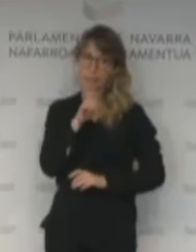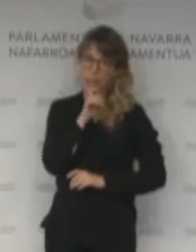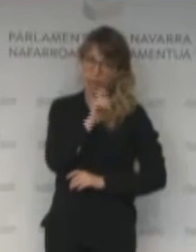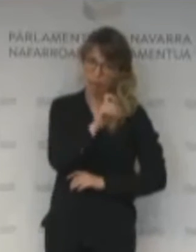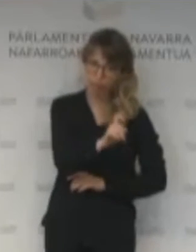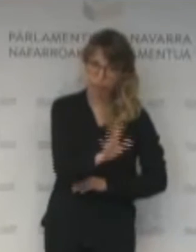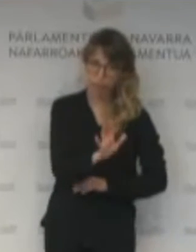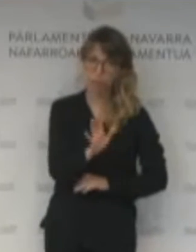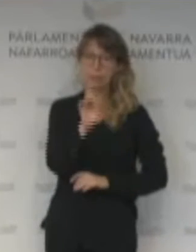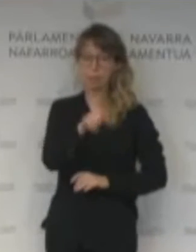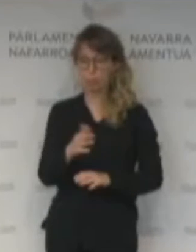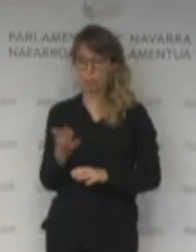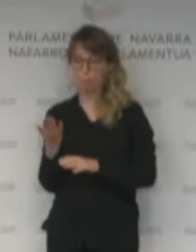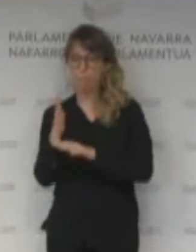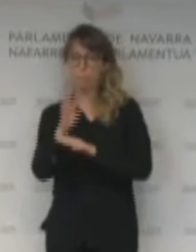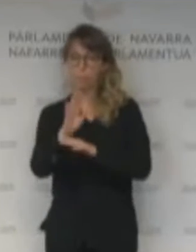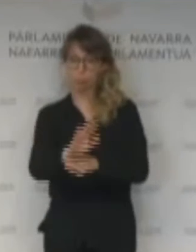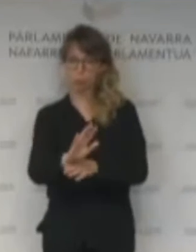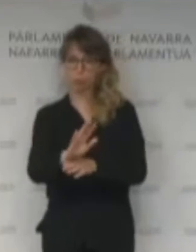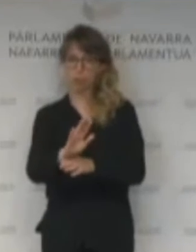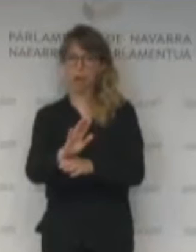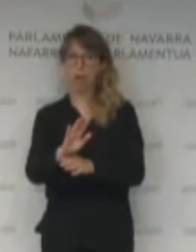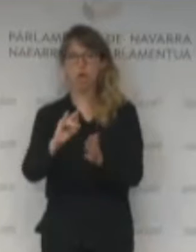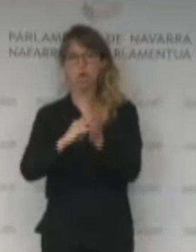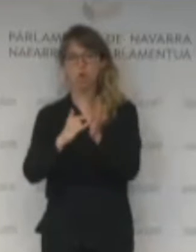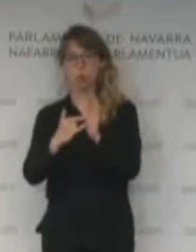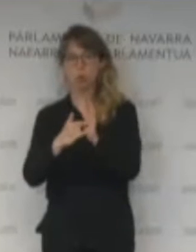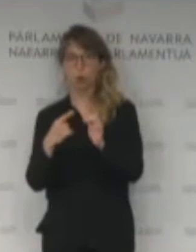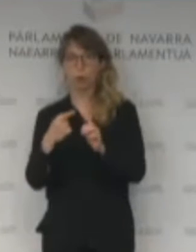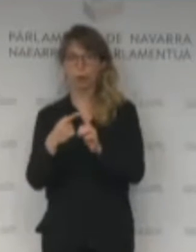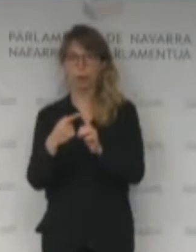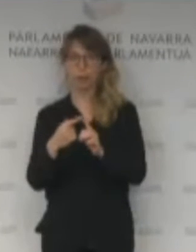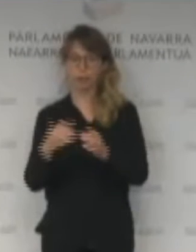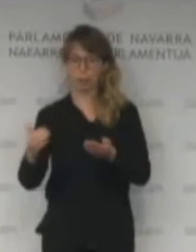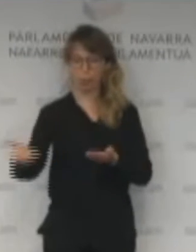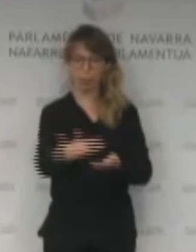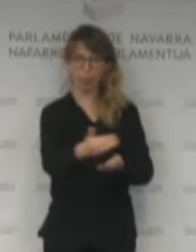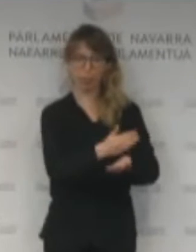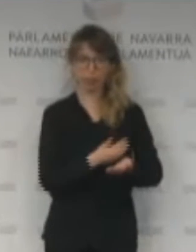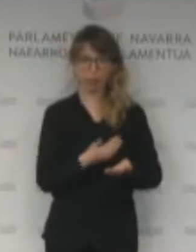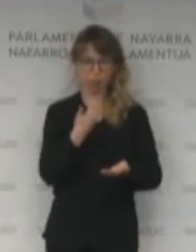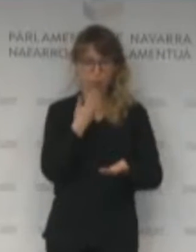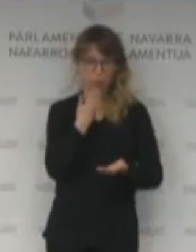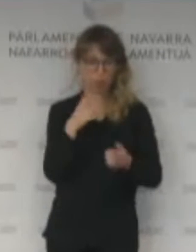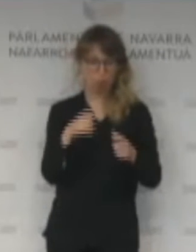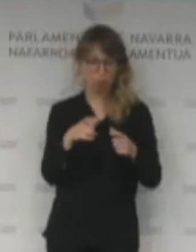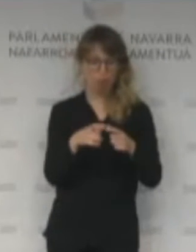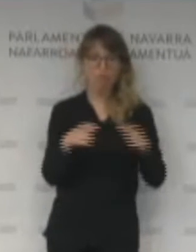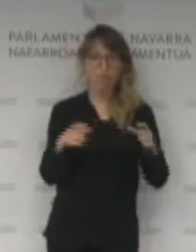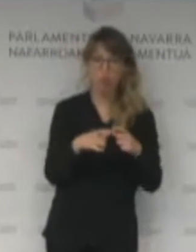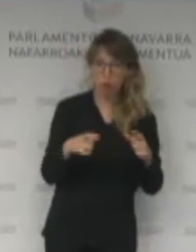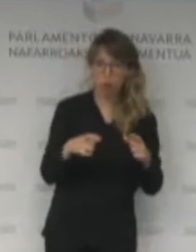proponía soluciones para recaudar como emisión de bonos u otras medidas.